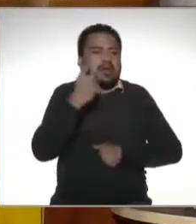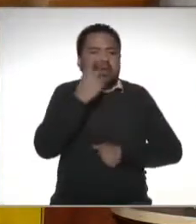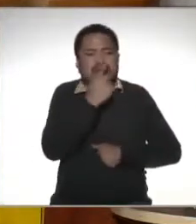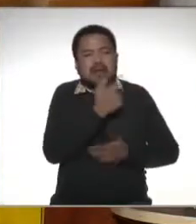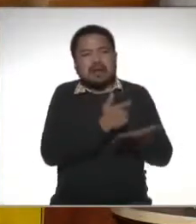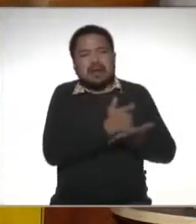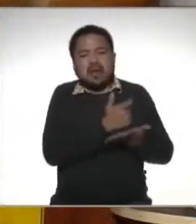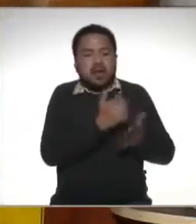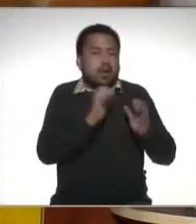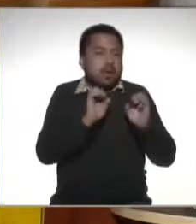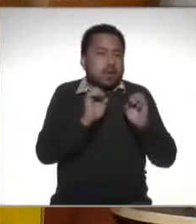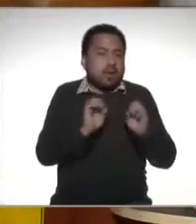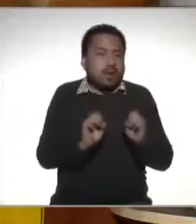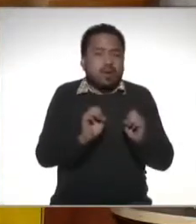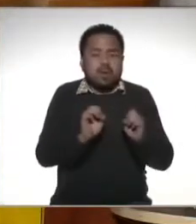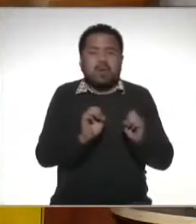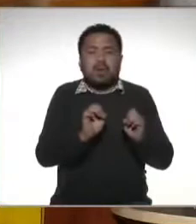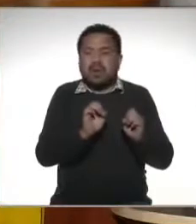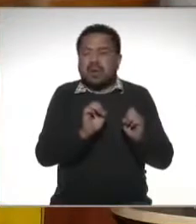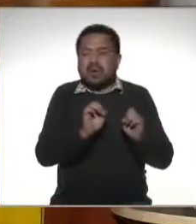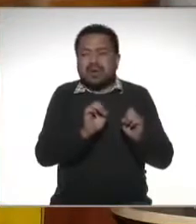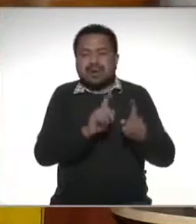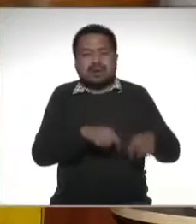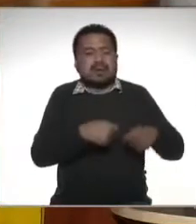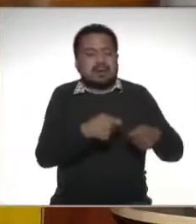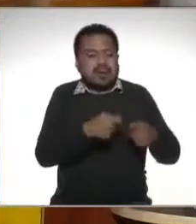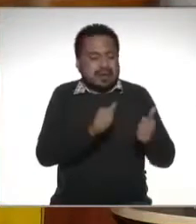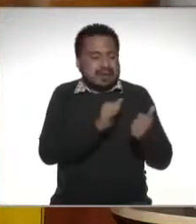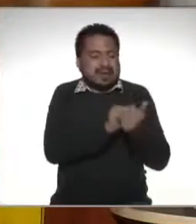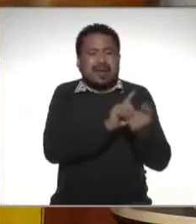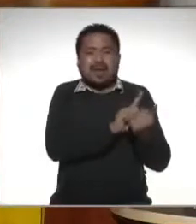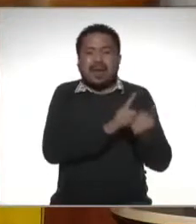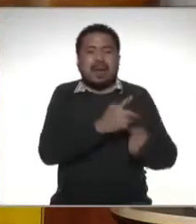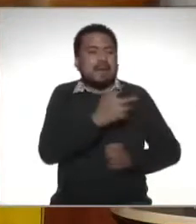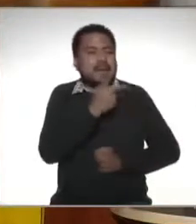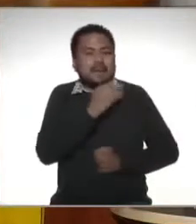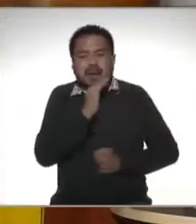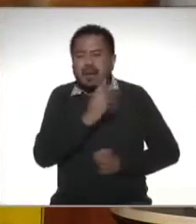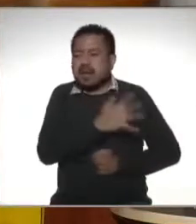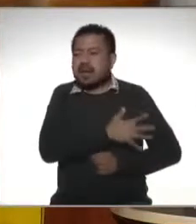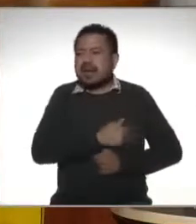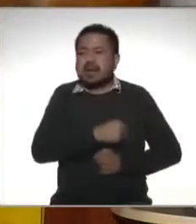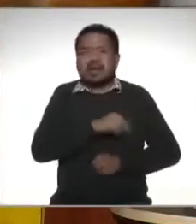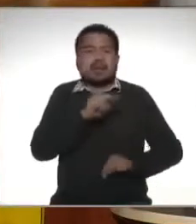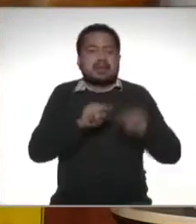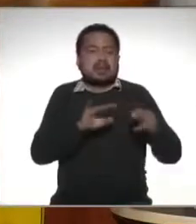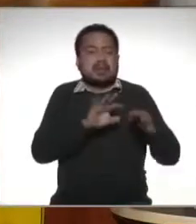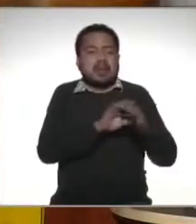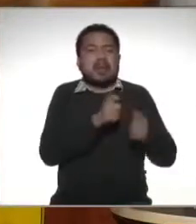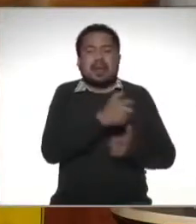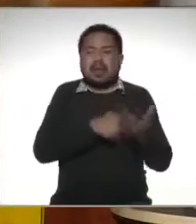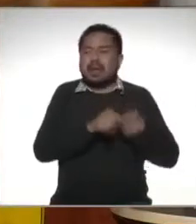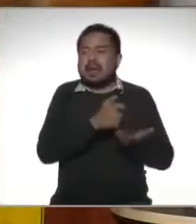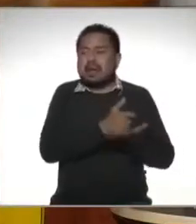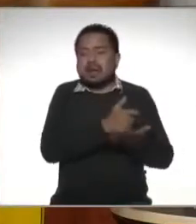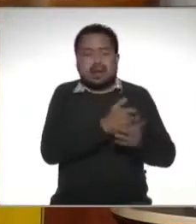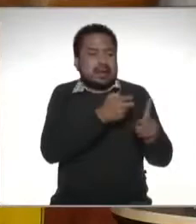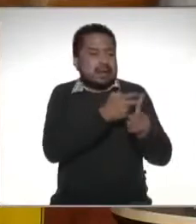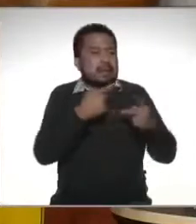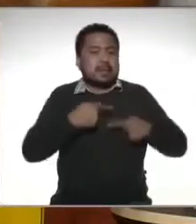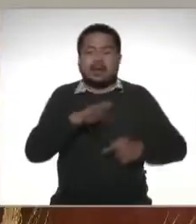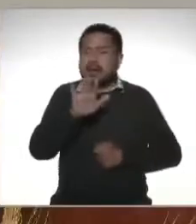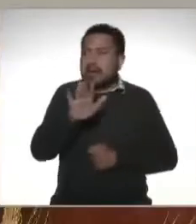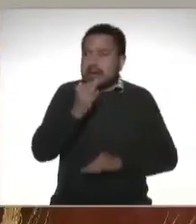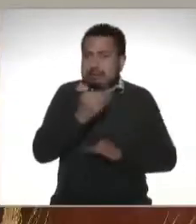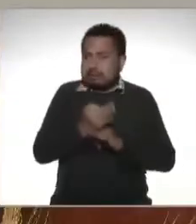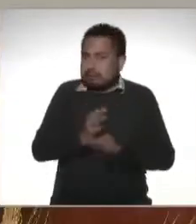etcétera o ascendientes o descendientes en línea recta o sea padres hijos que dependan económicamente de ese contribuyente Virginia